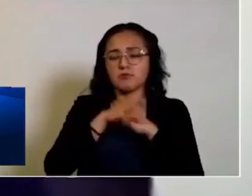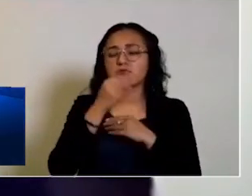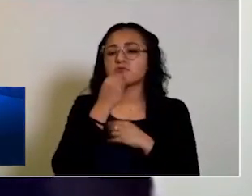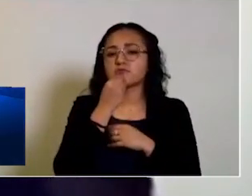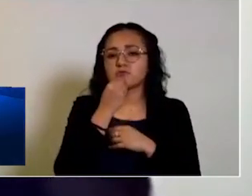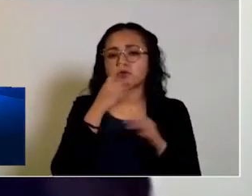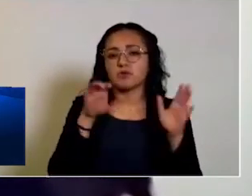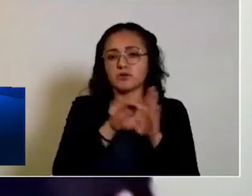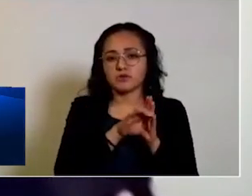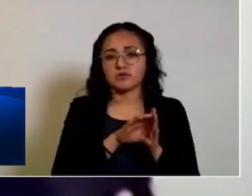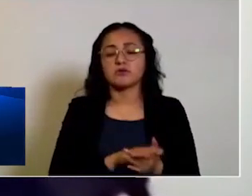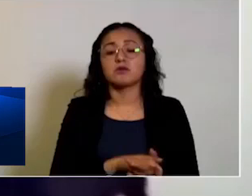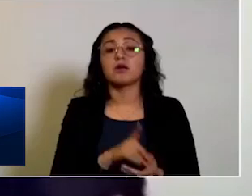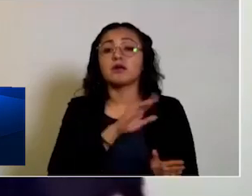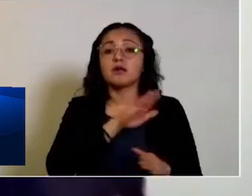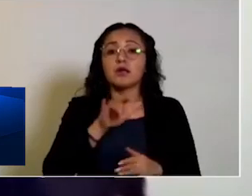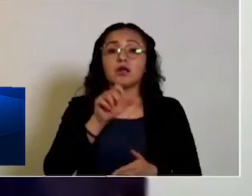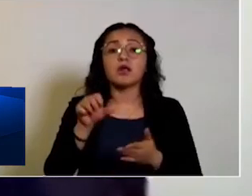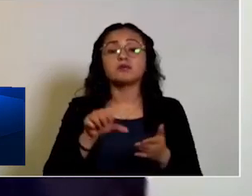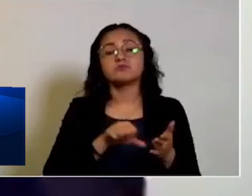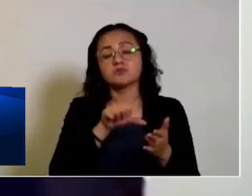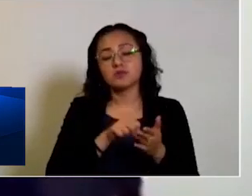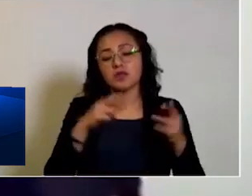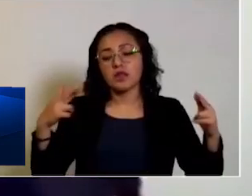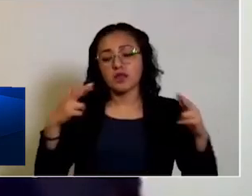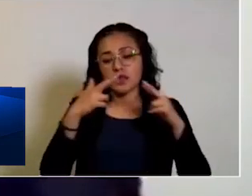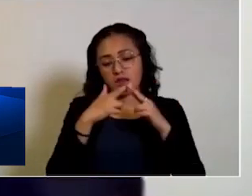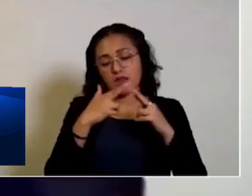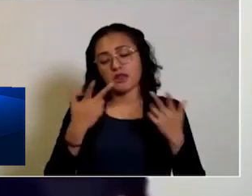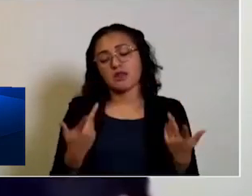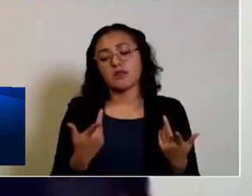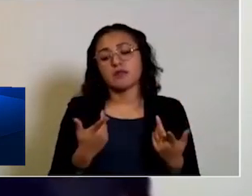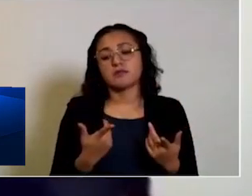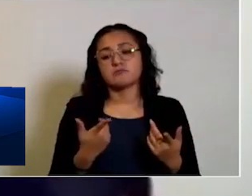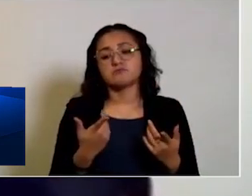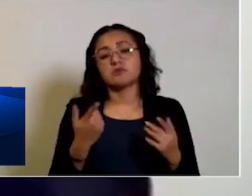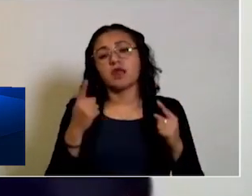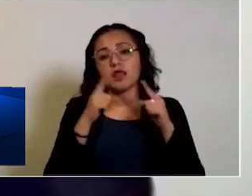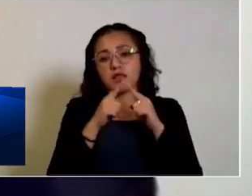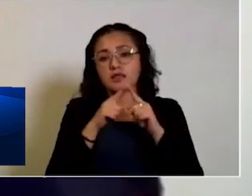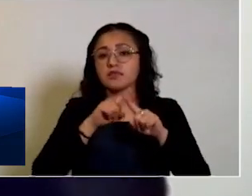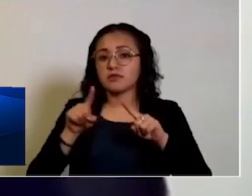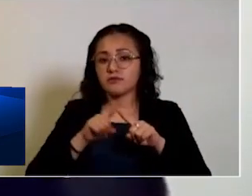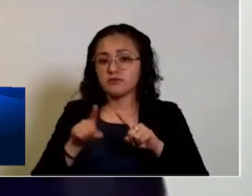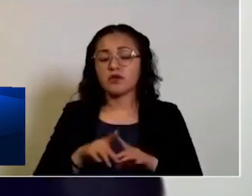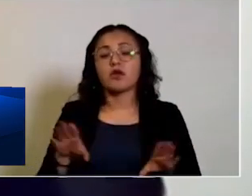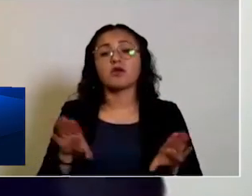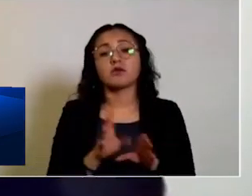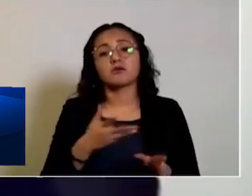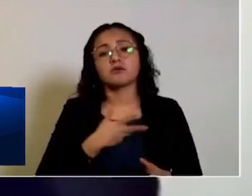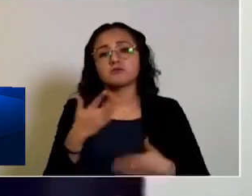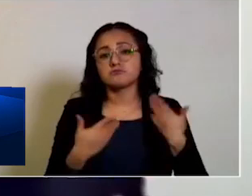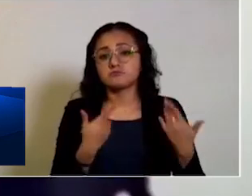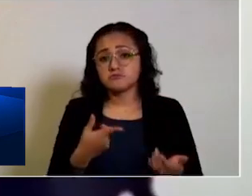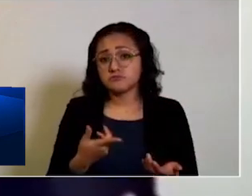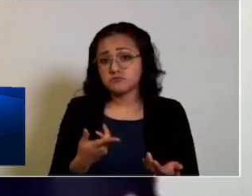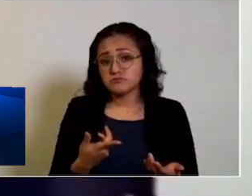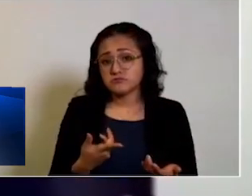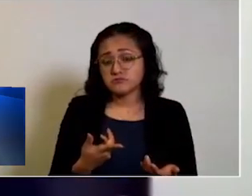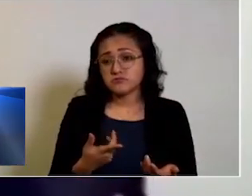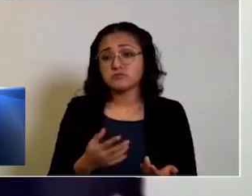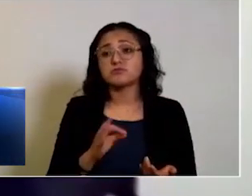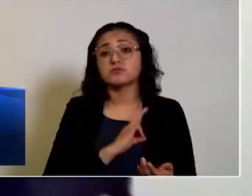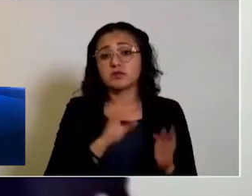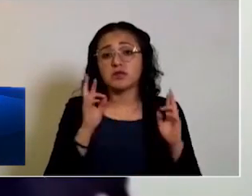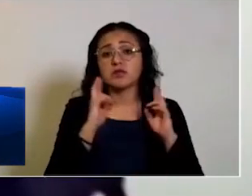Los centros religiosos, templos e iglesias podrán operar o podrán tener celebración y